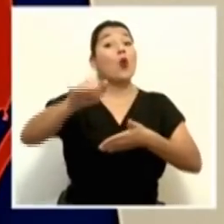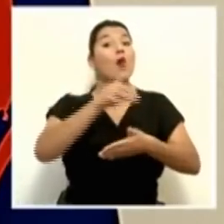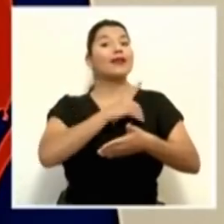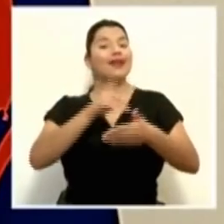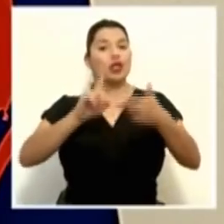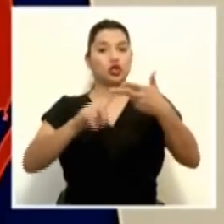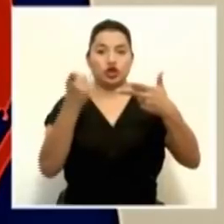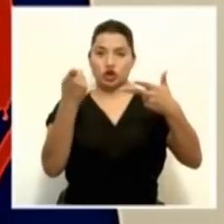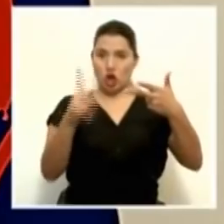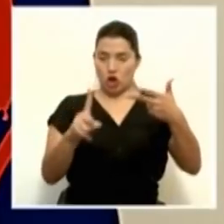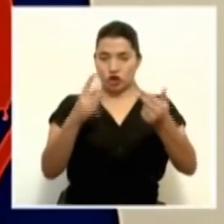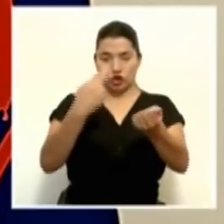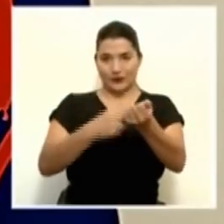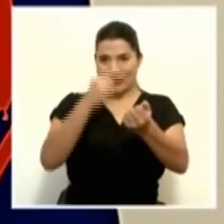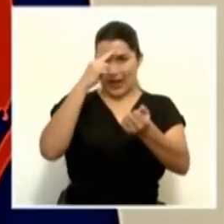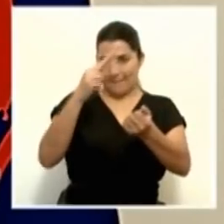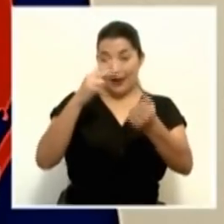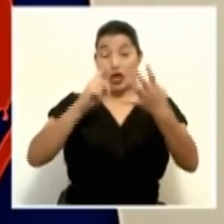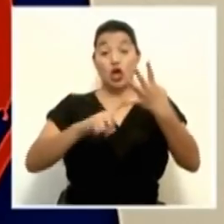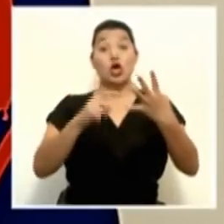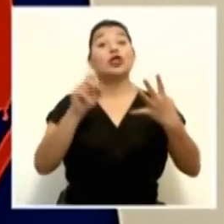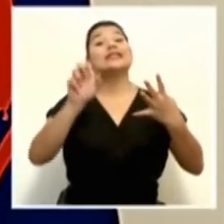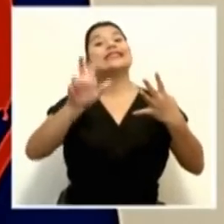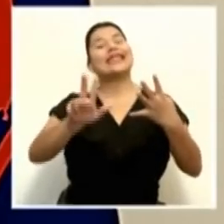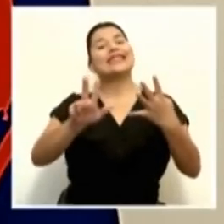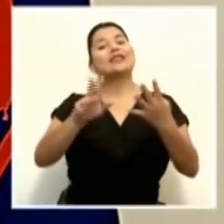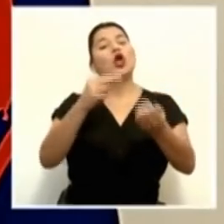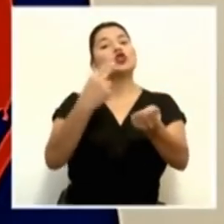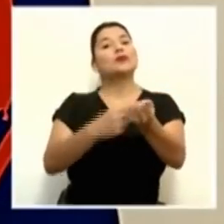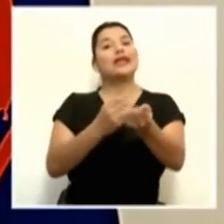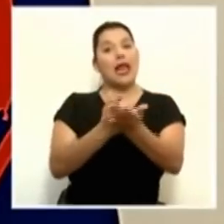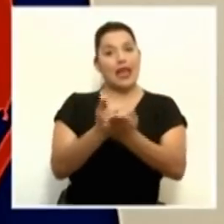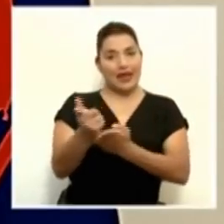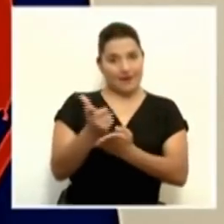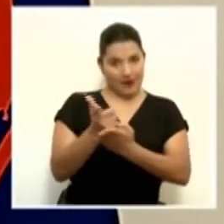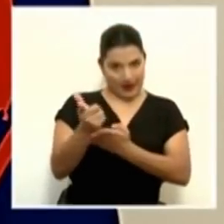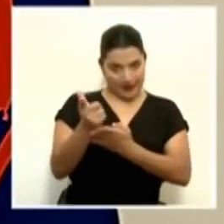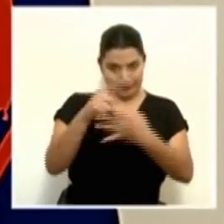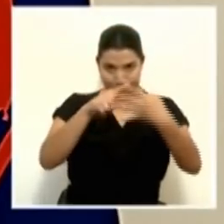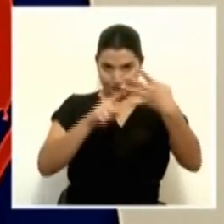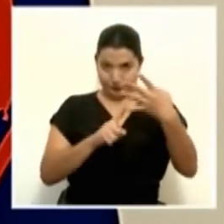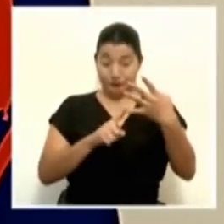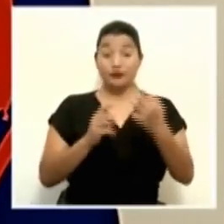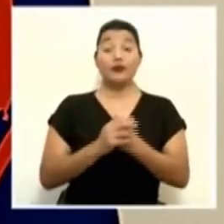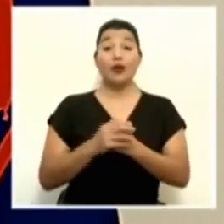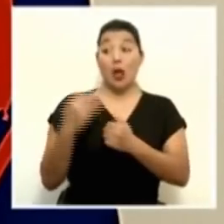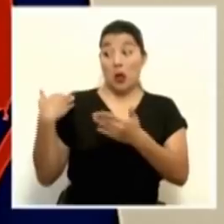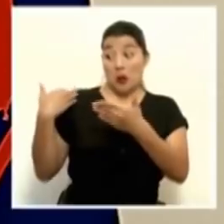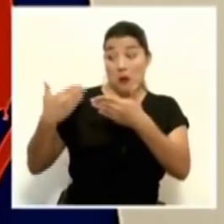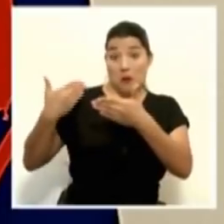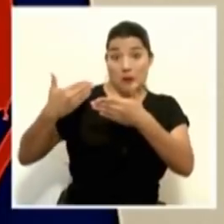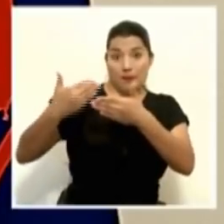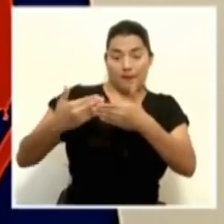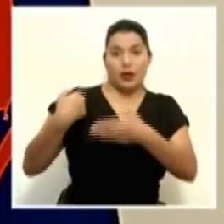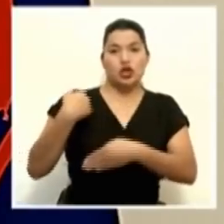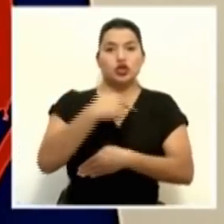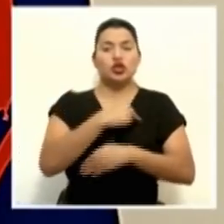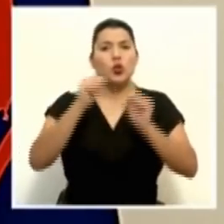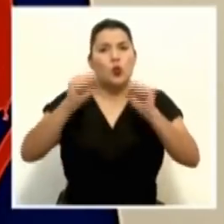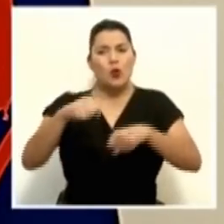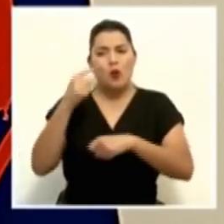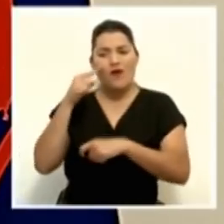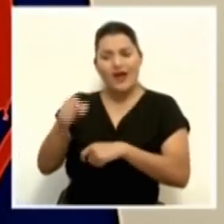11 están en el Hospital México, y 13 están en Liberia. En los últimos días, habíamos visto cómo la carga en